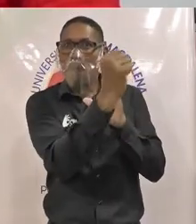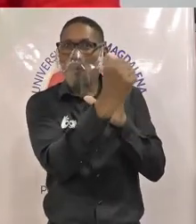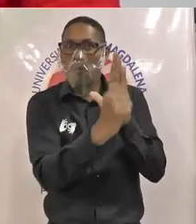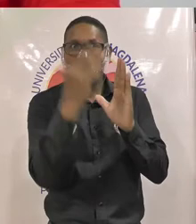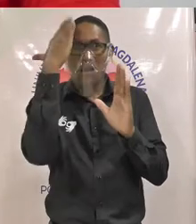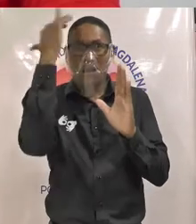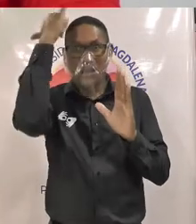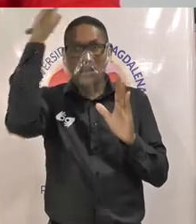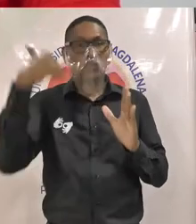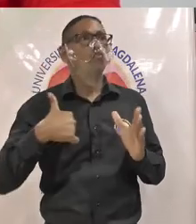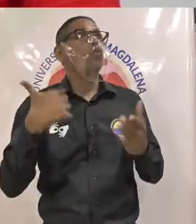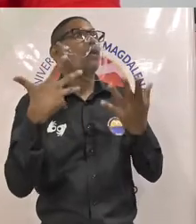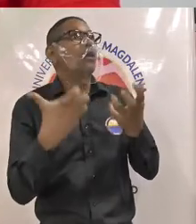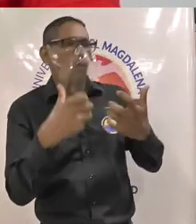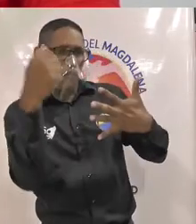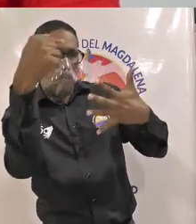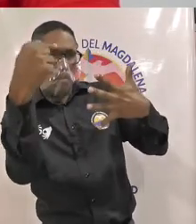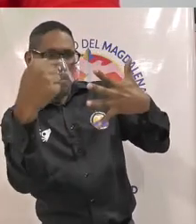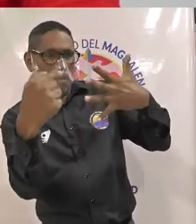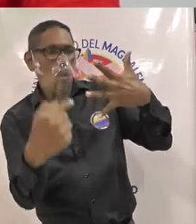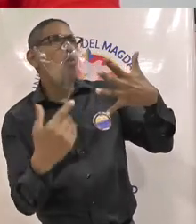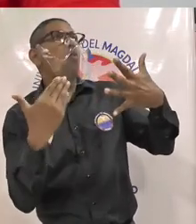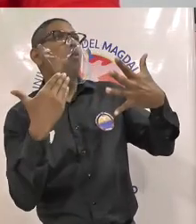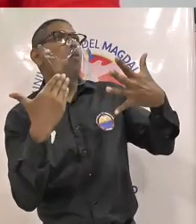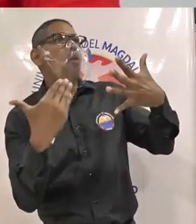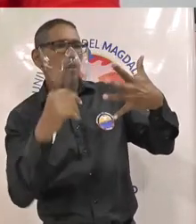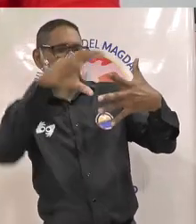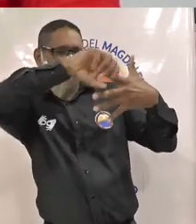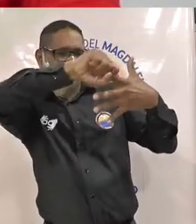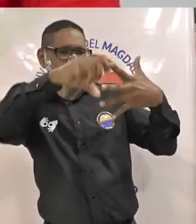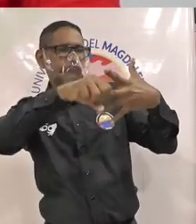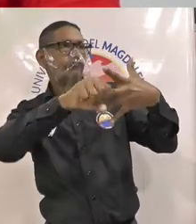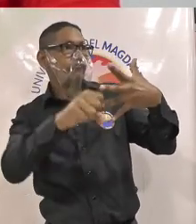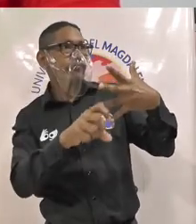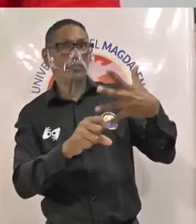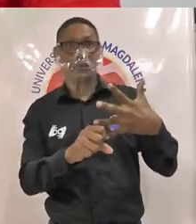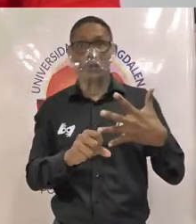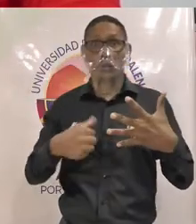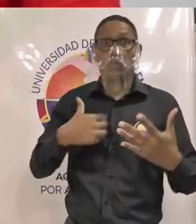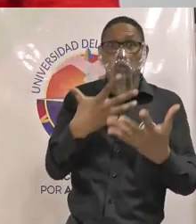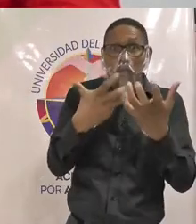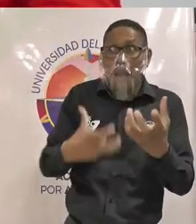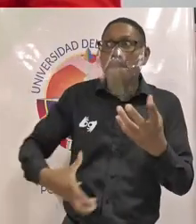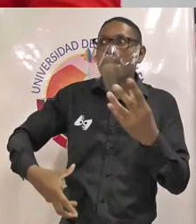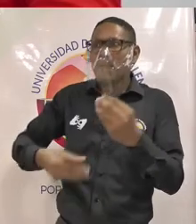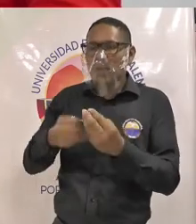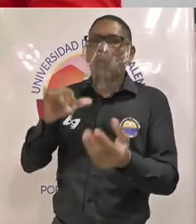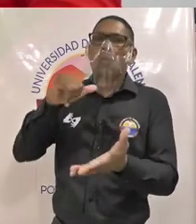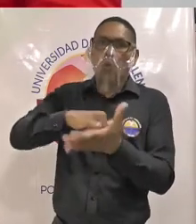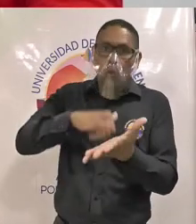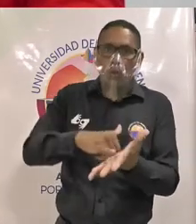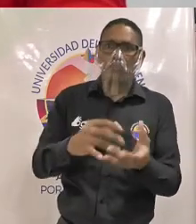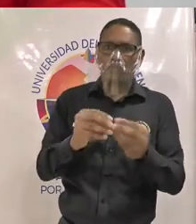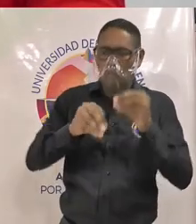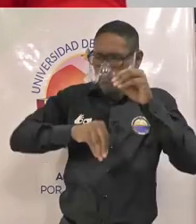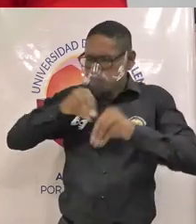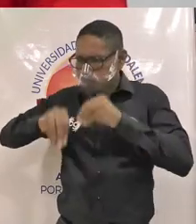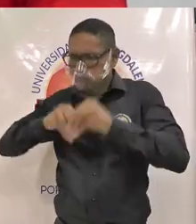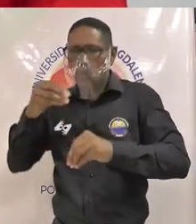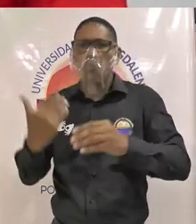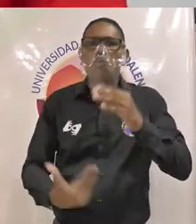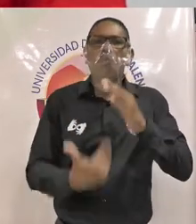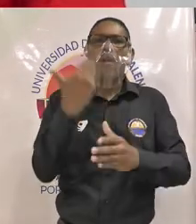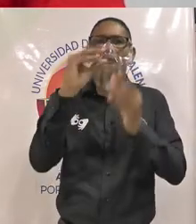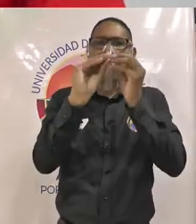que querían matricular como, cuándo y a qué hora entonces queremos promover la reingeniería y la reestructuración de la forma de